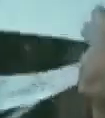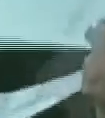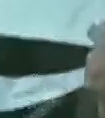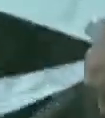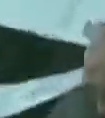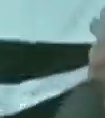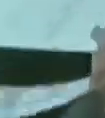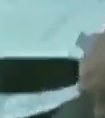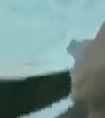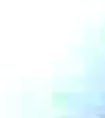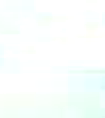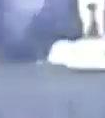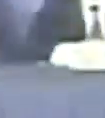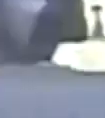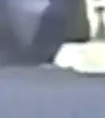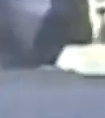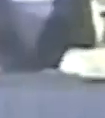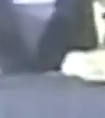moral y las luces.